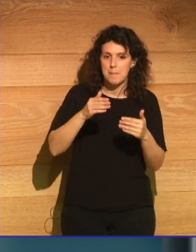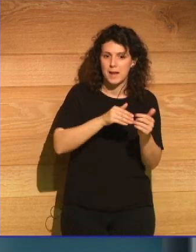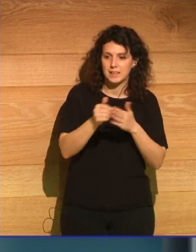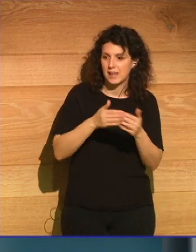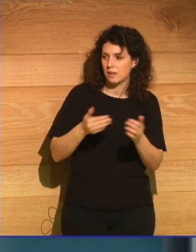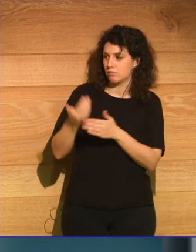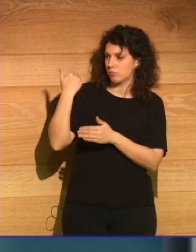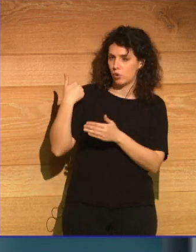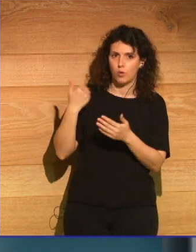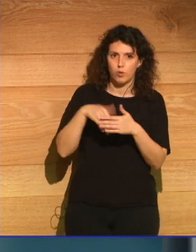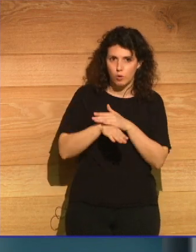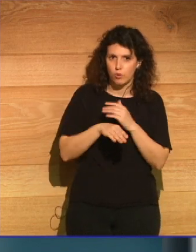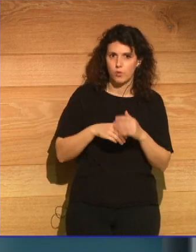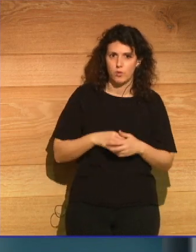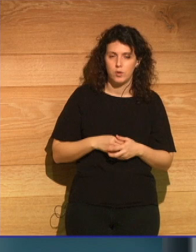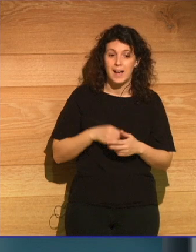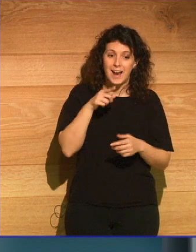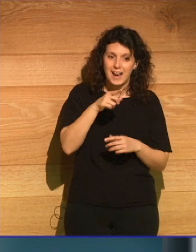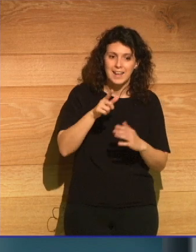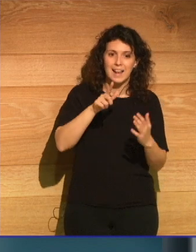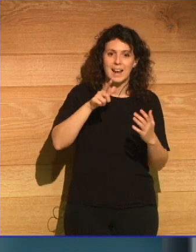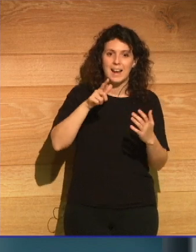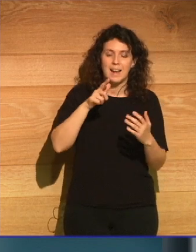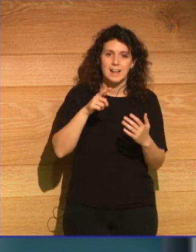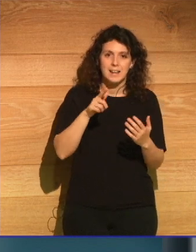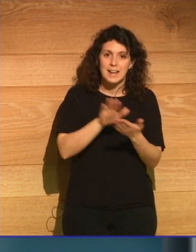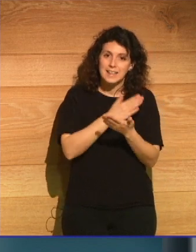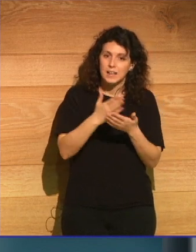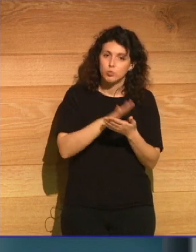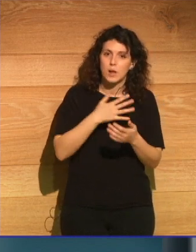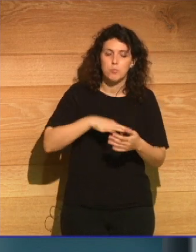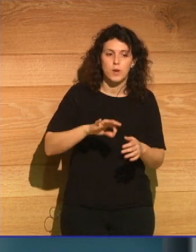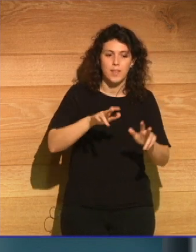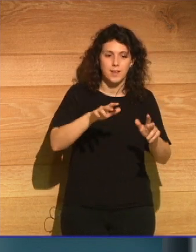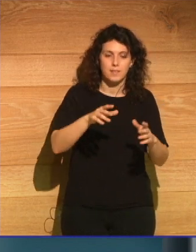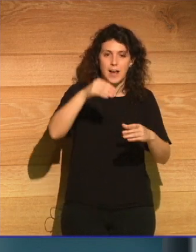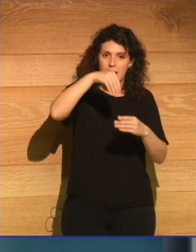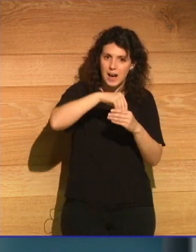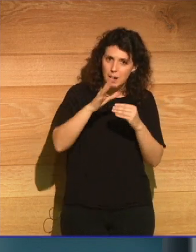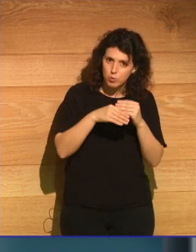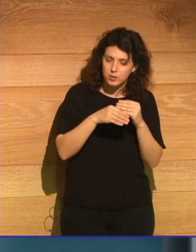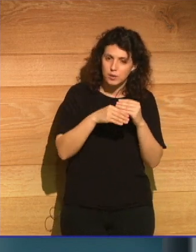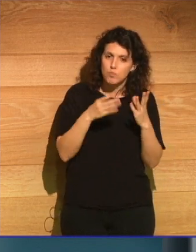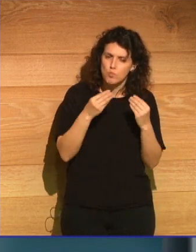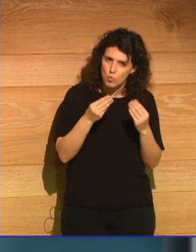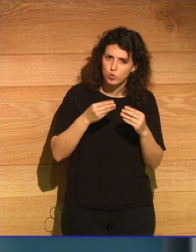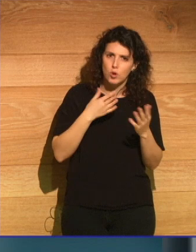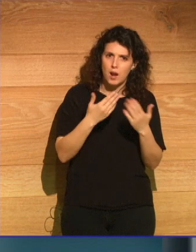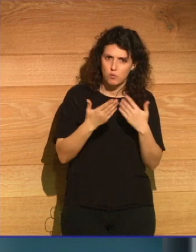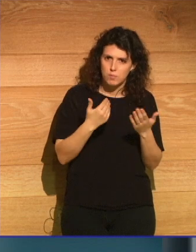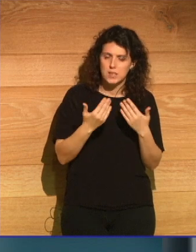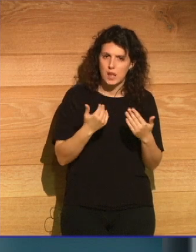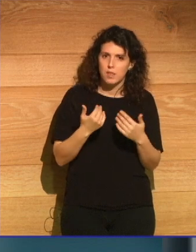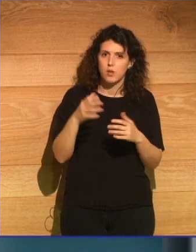de todo eso. Y ahí es donde la literatura puede aportar mucho a la conversación que están